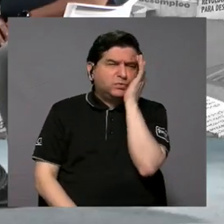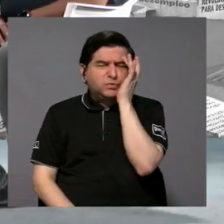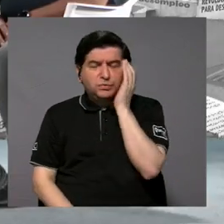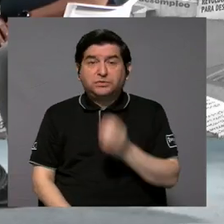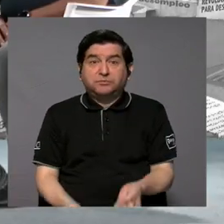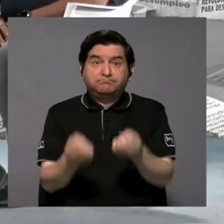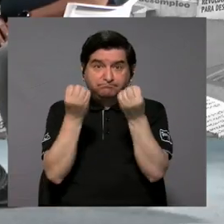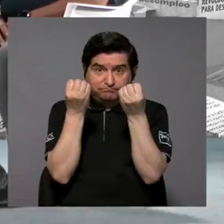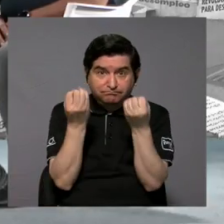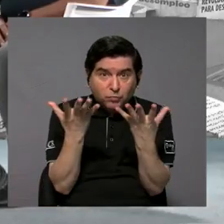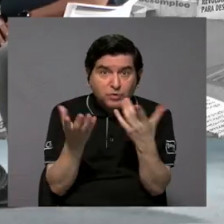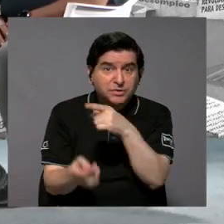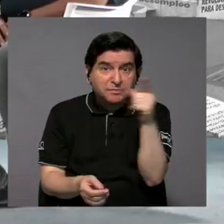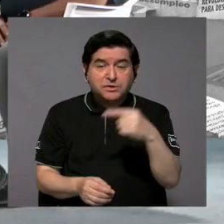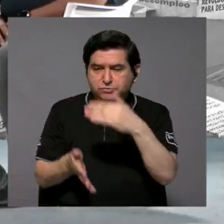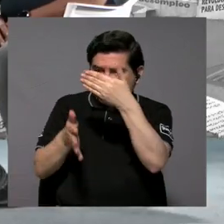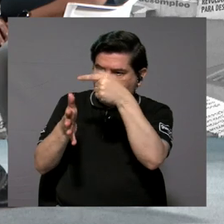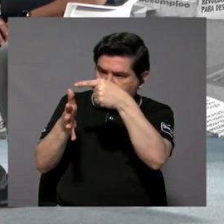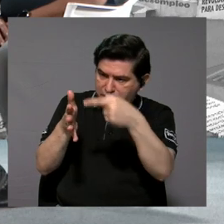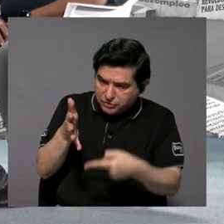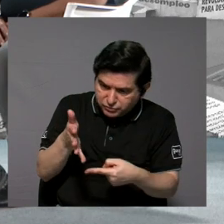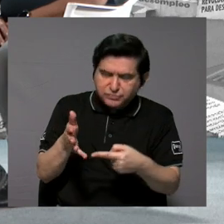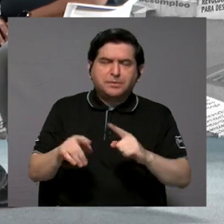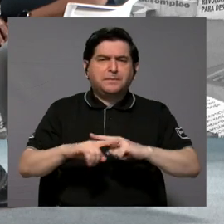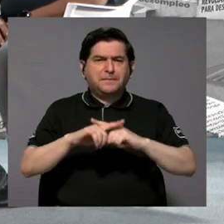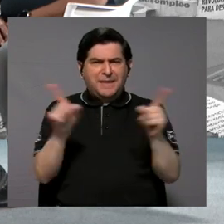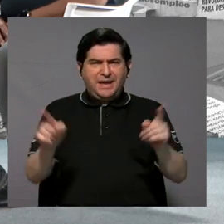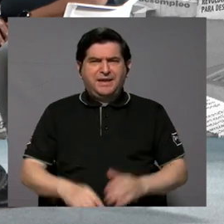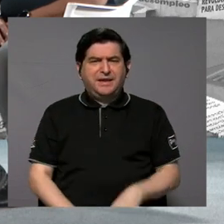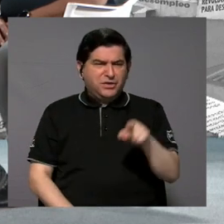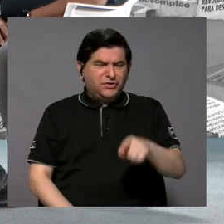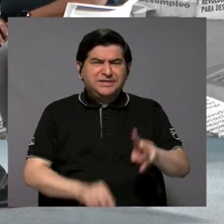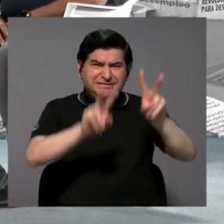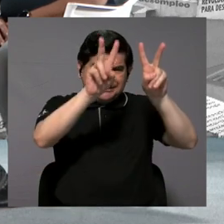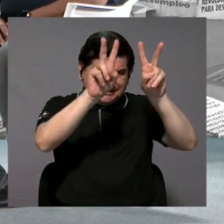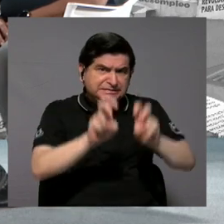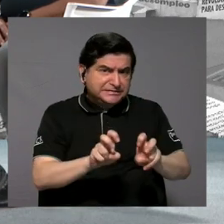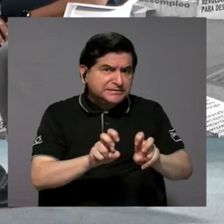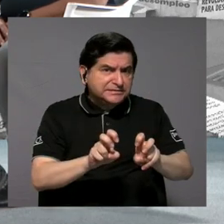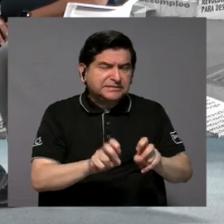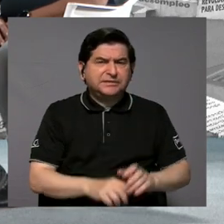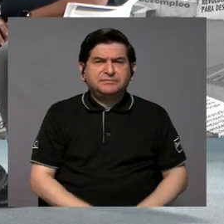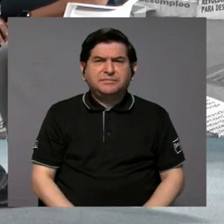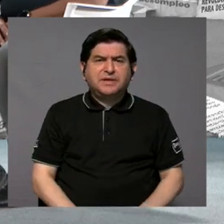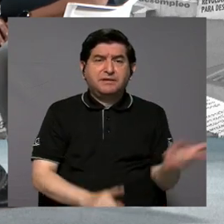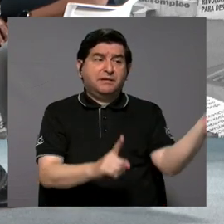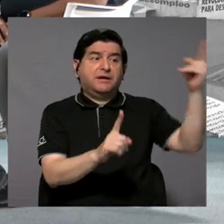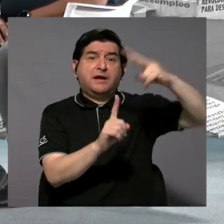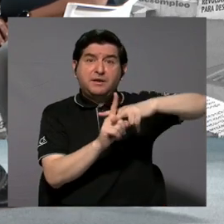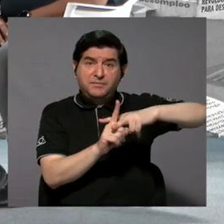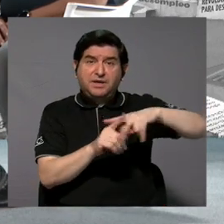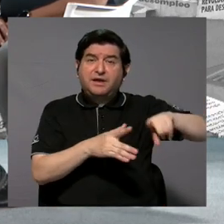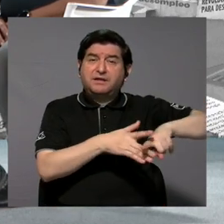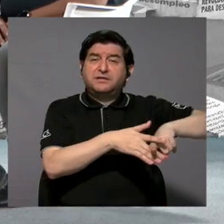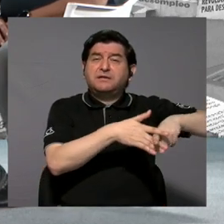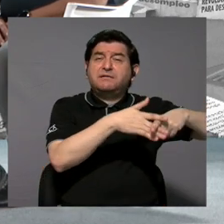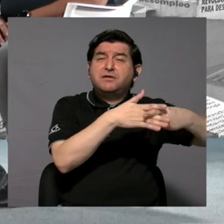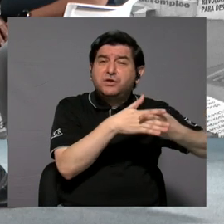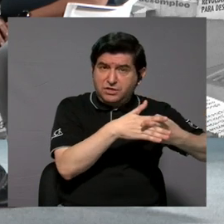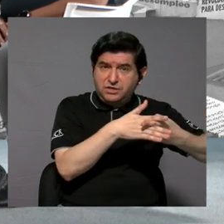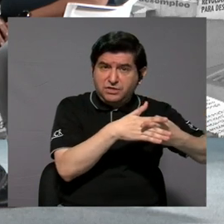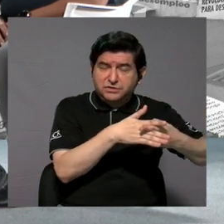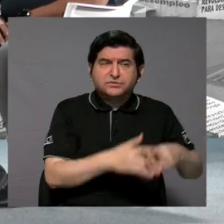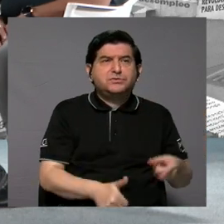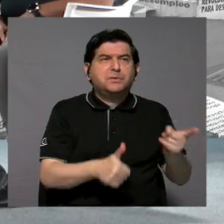son muchas las que ustedes enumeran, que es que estas pruebas, las que se aplicaron al inicio o